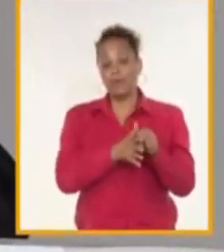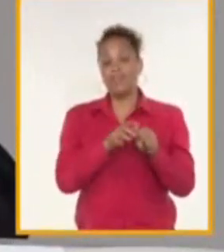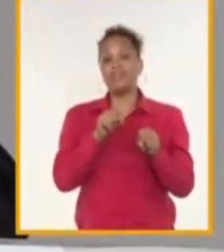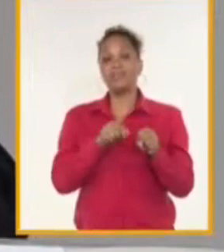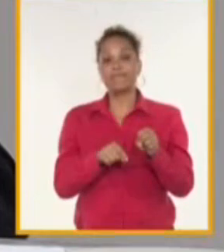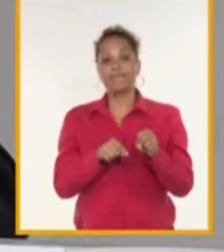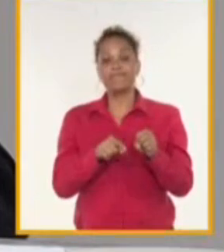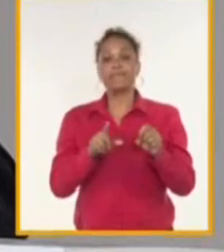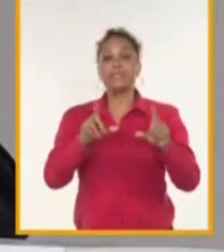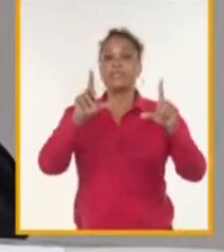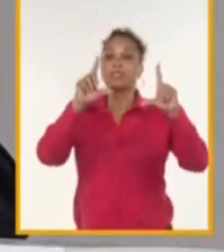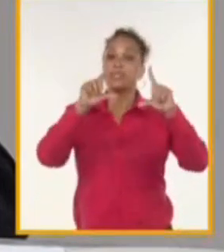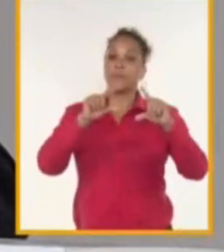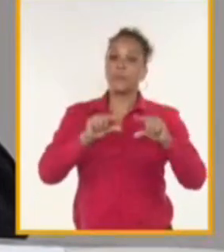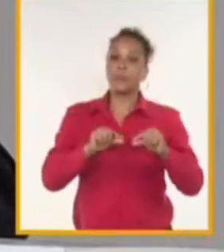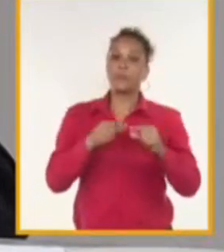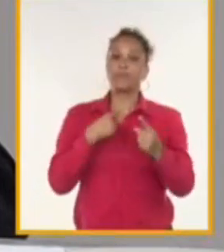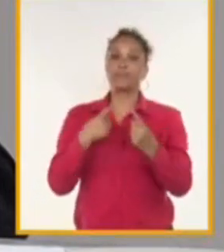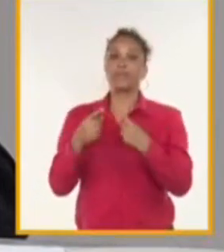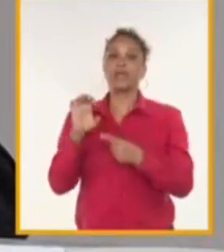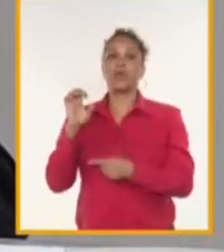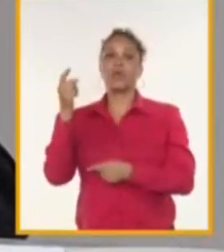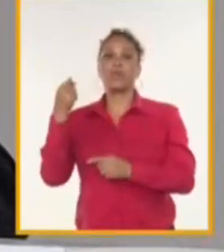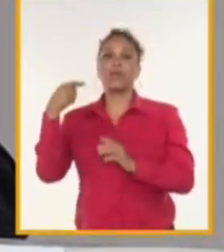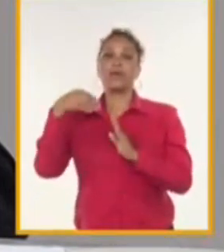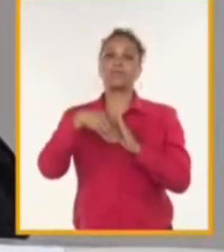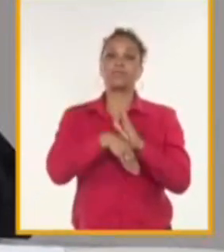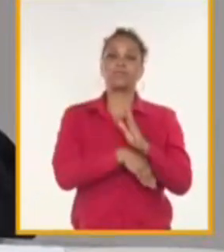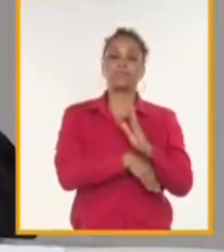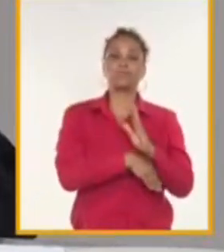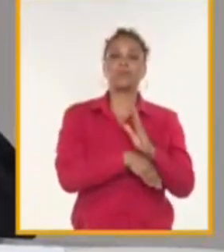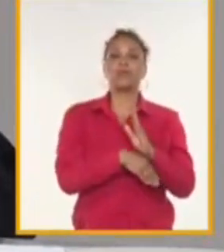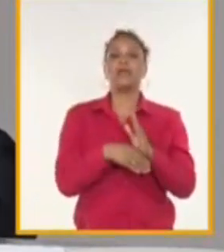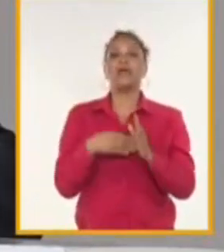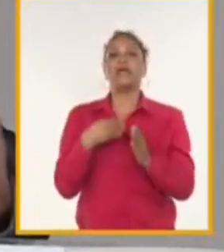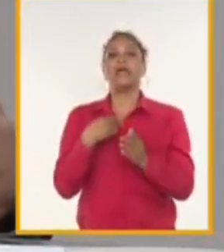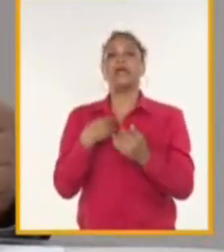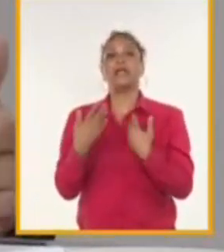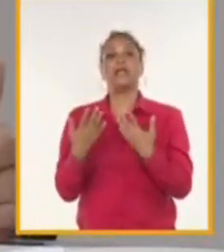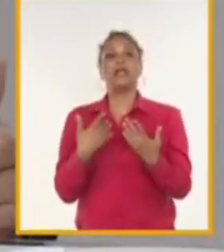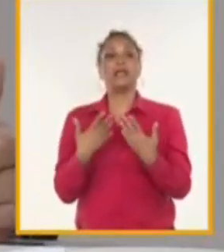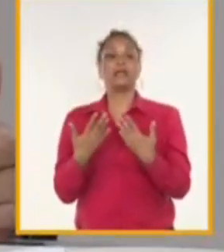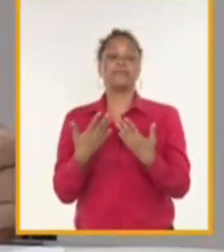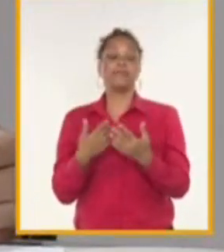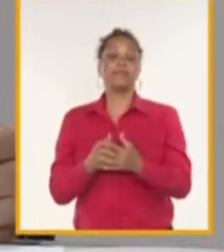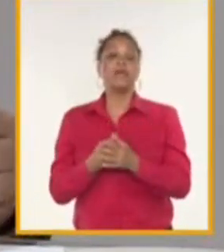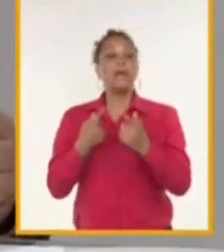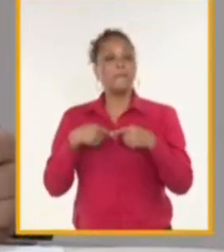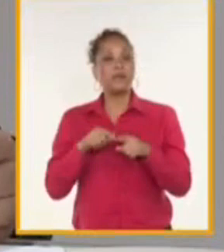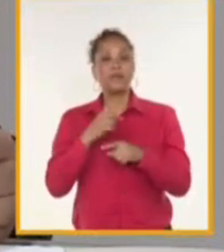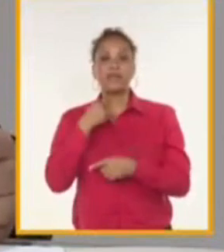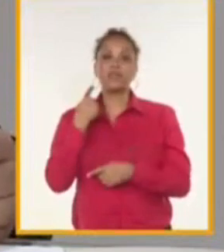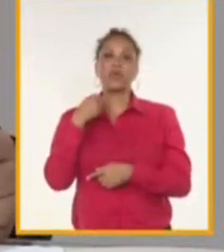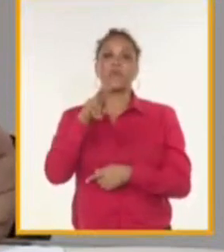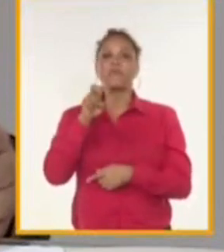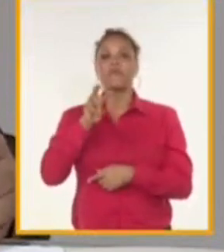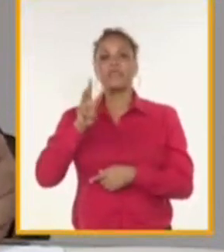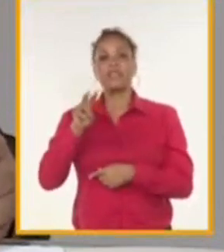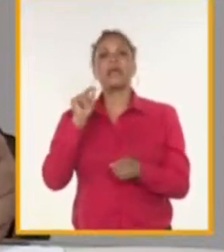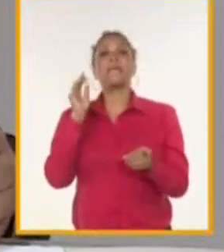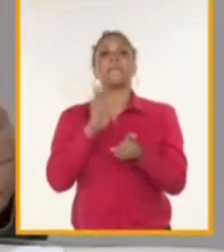con el decrecimiento de la economía, de las importaciones, el movimiento de las cargas, caímos los volúmenes, pero ya 2023 mostró